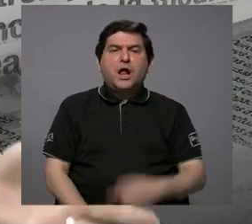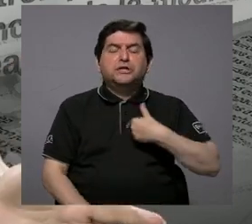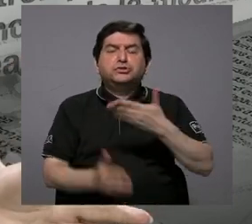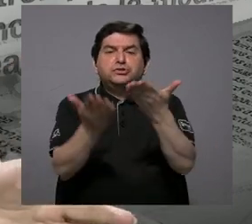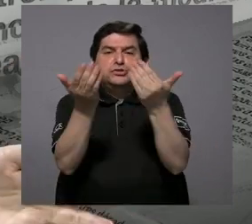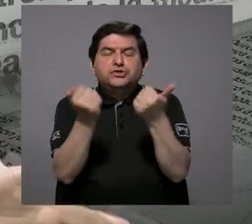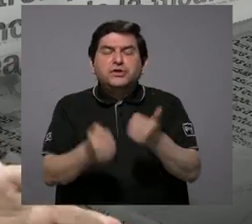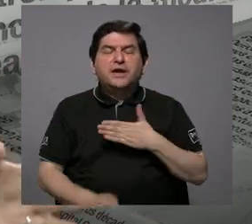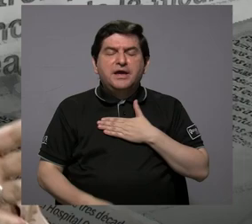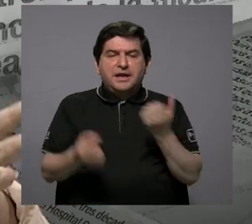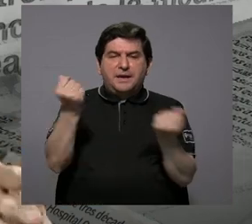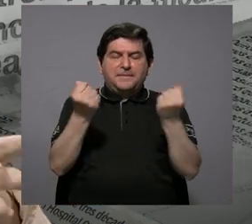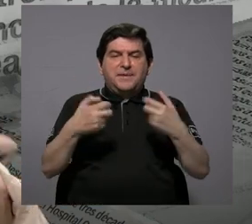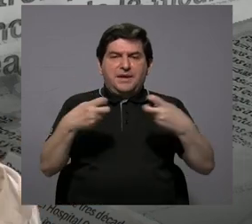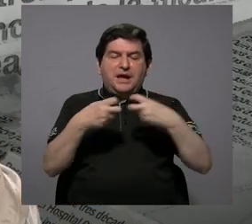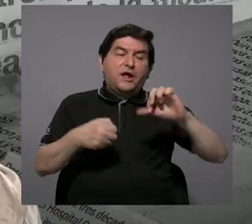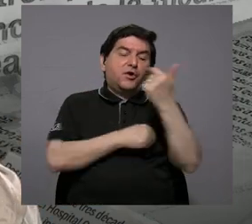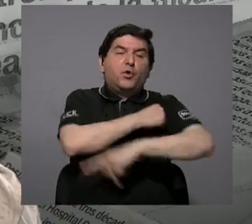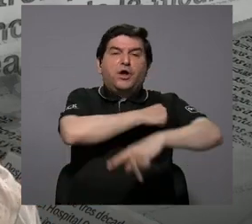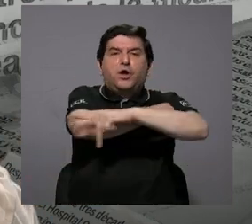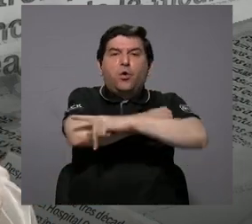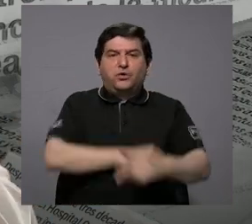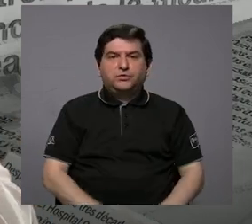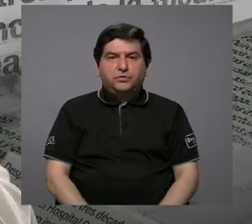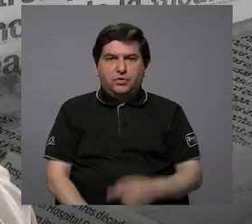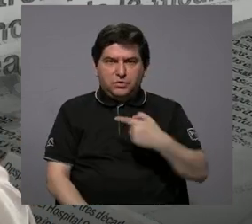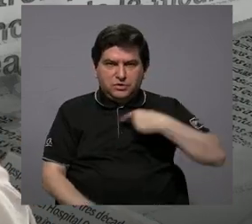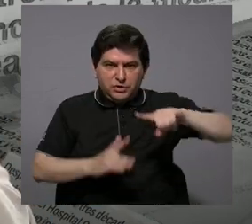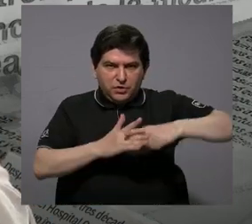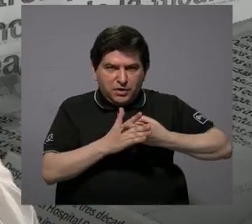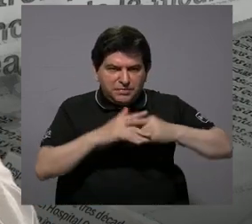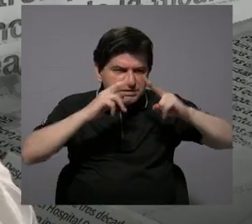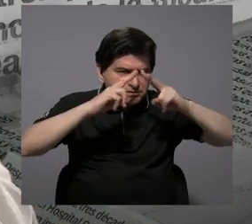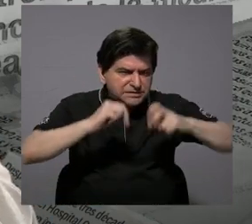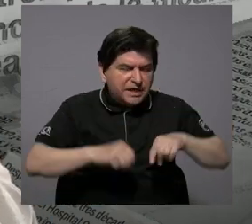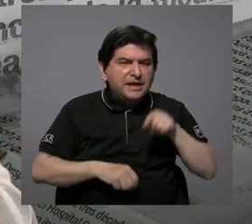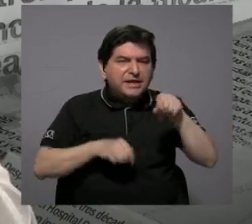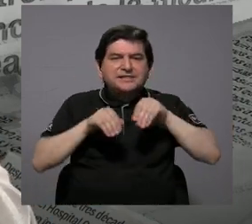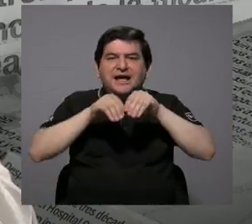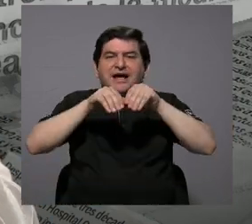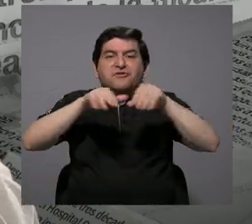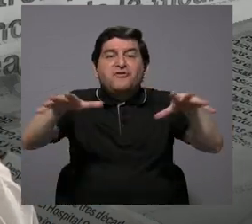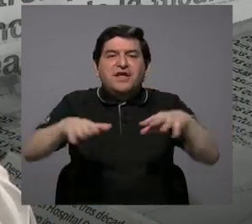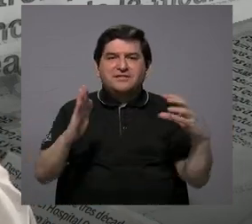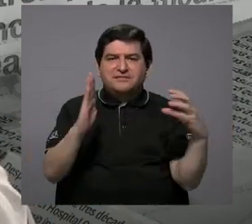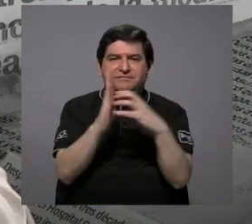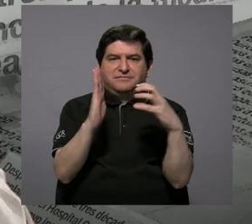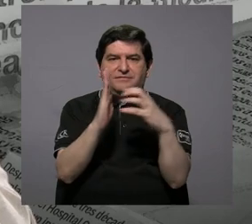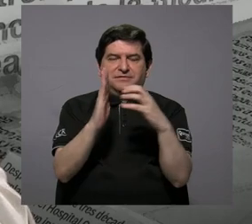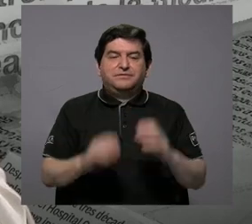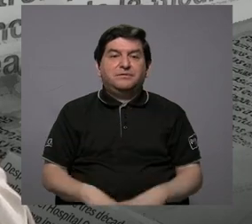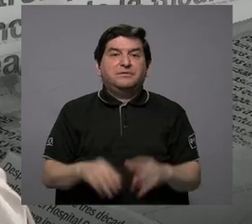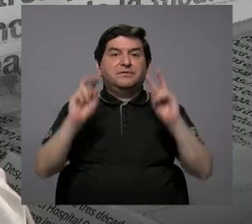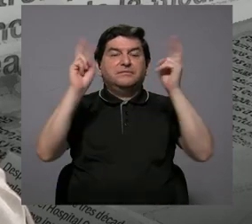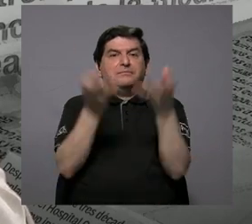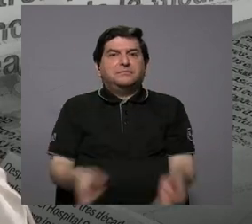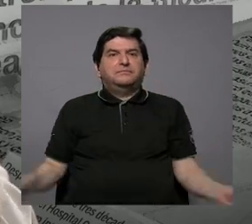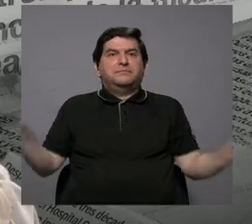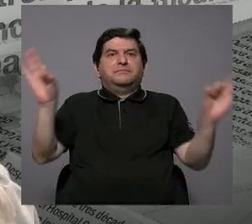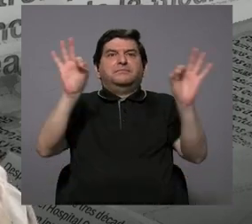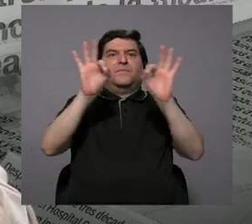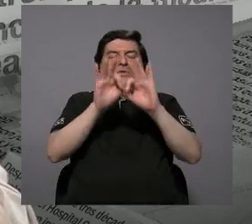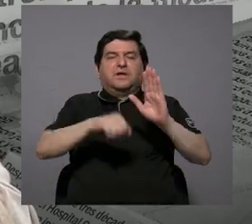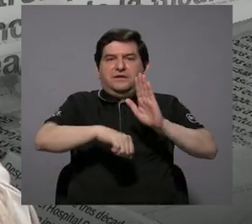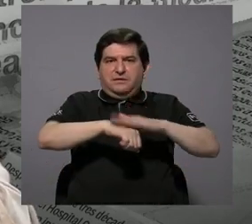yo quisiera llevar mi vehículo eléctrico a otro país, tendría que empezar por revisar la red de carga. Y eso es un tema fundamental que